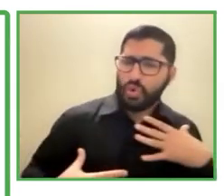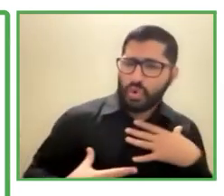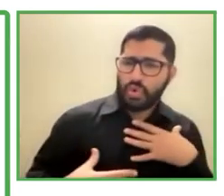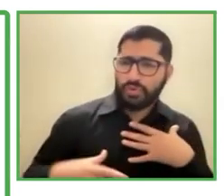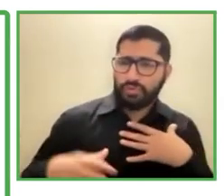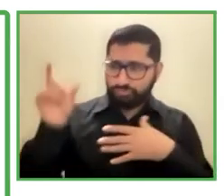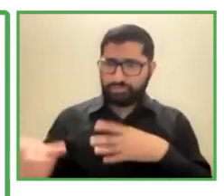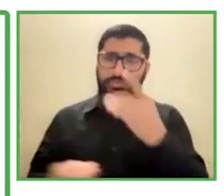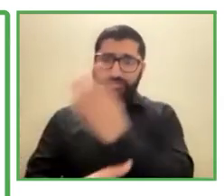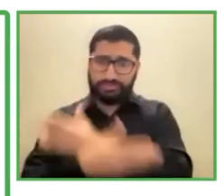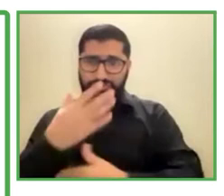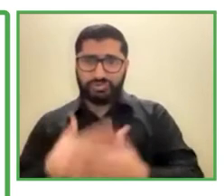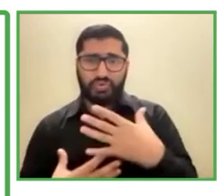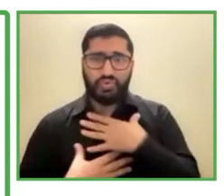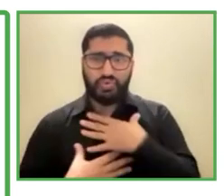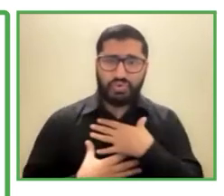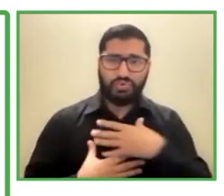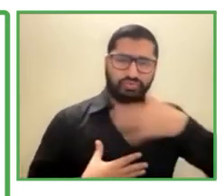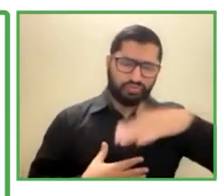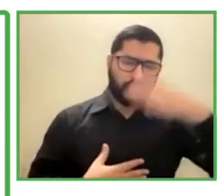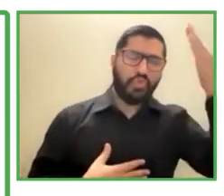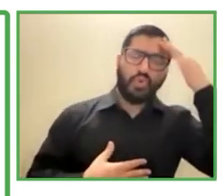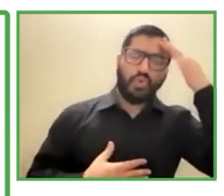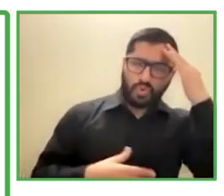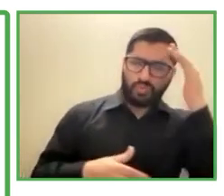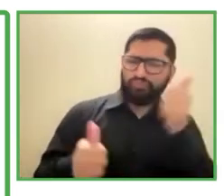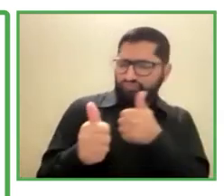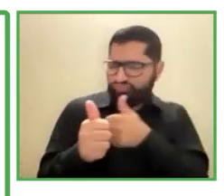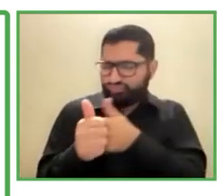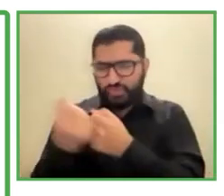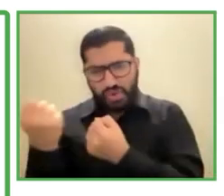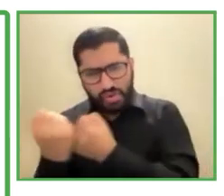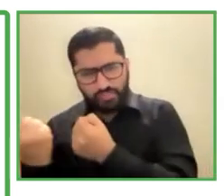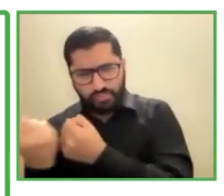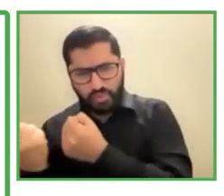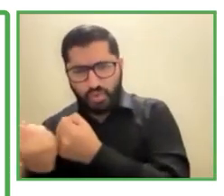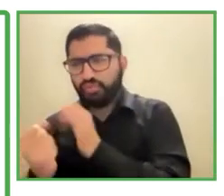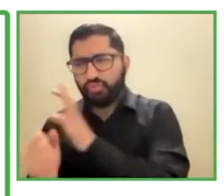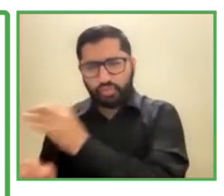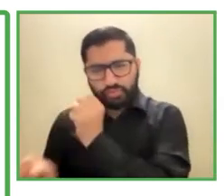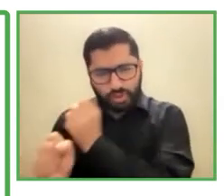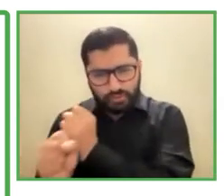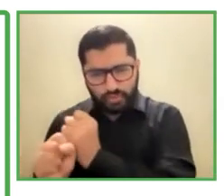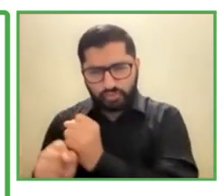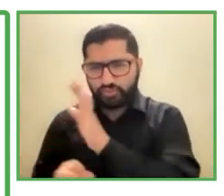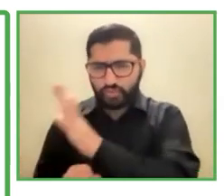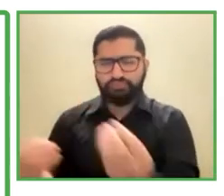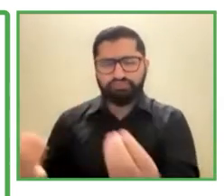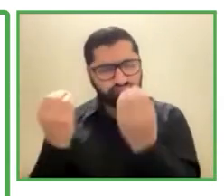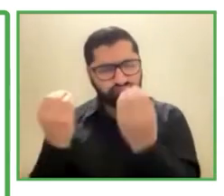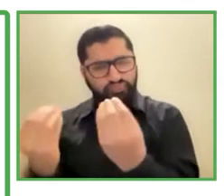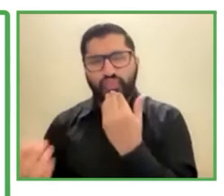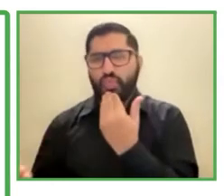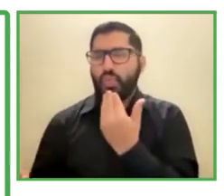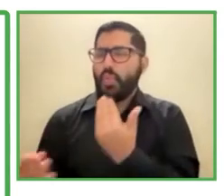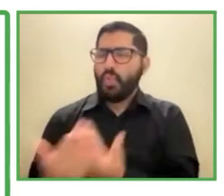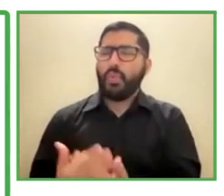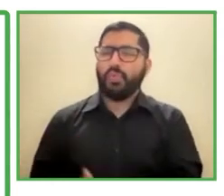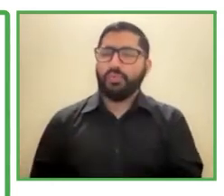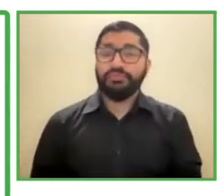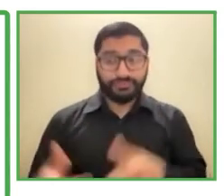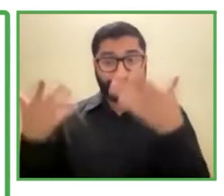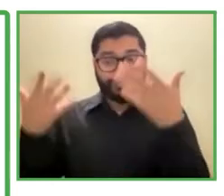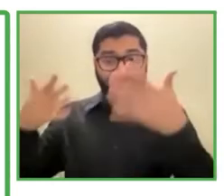Ese trabajo fue muy provechoso y logramos, ¿no cierto?, con eso ya cumplir el 1%, pero con eso